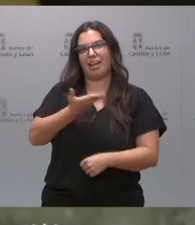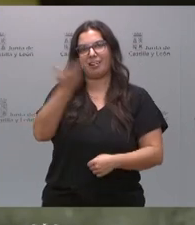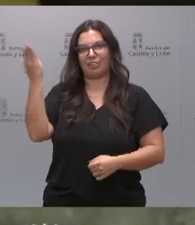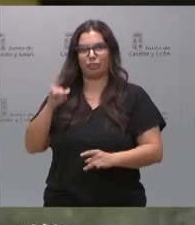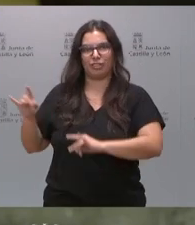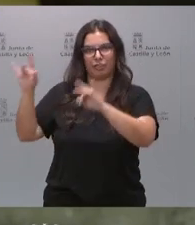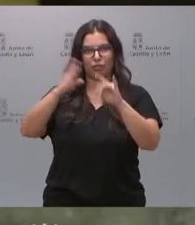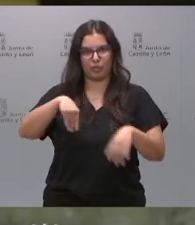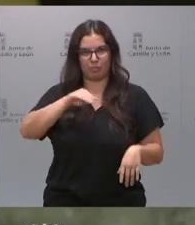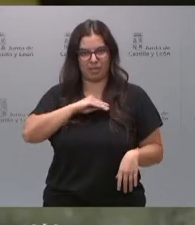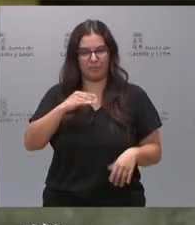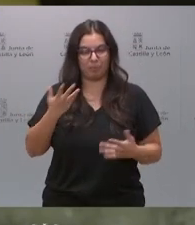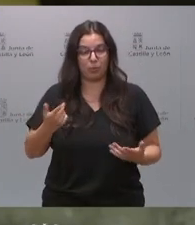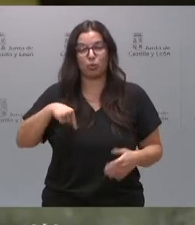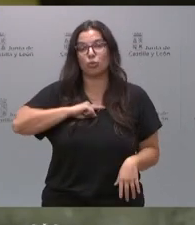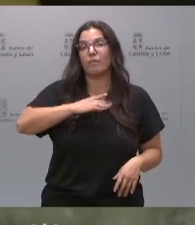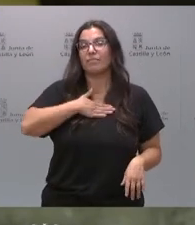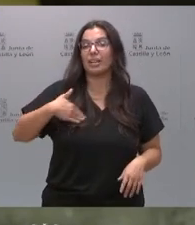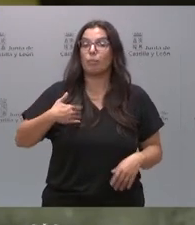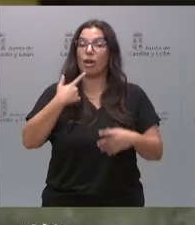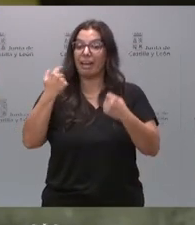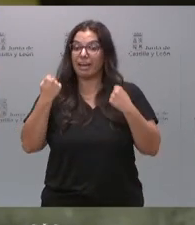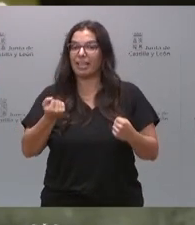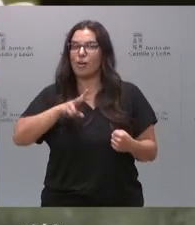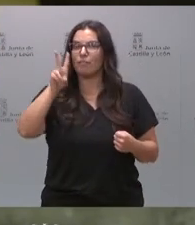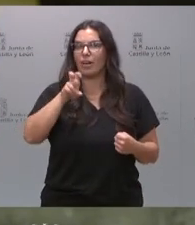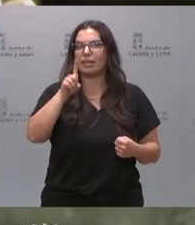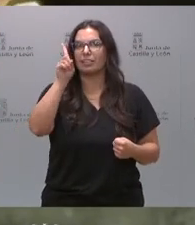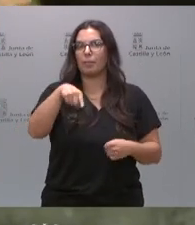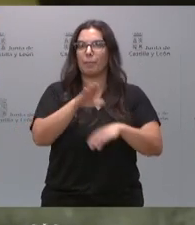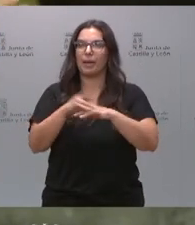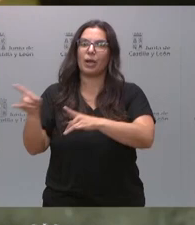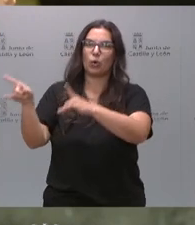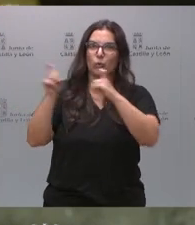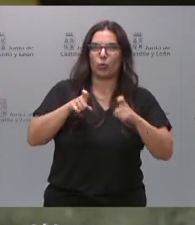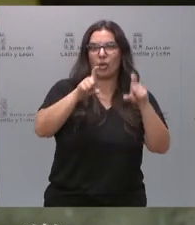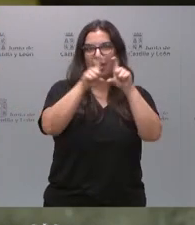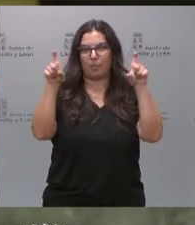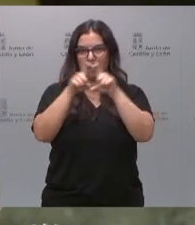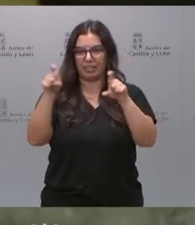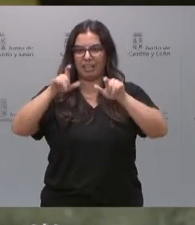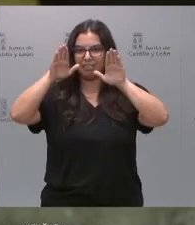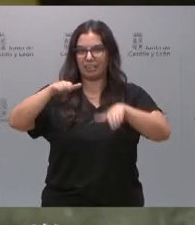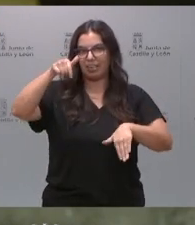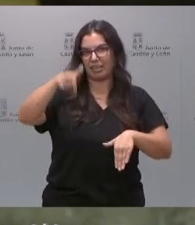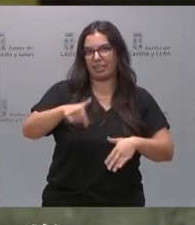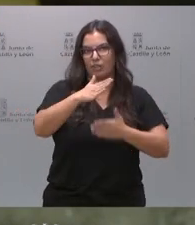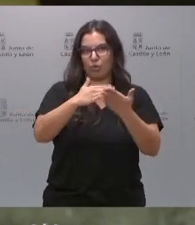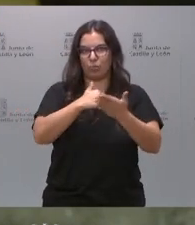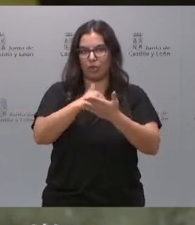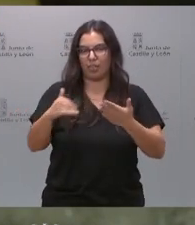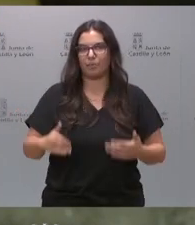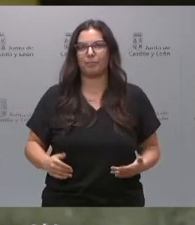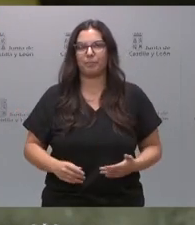Lo que queremos es también que esa energía sirva para que vengan otras empresas se instalen en nuestra comunidad